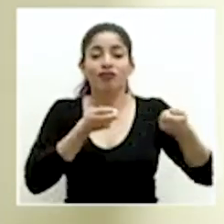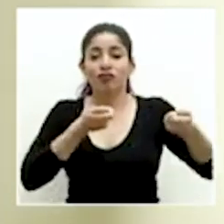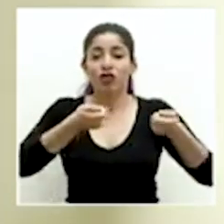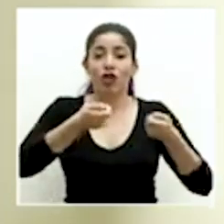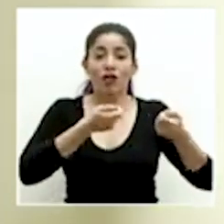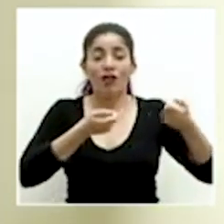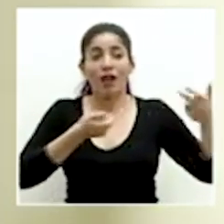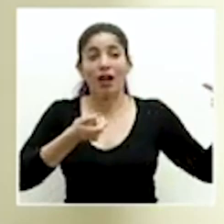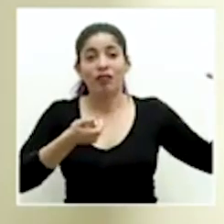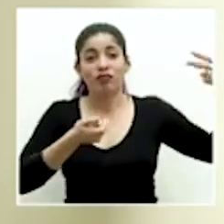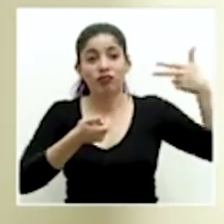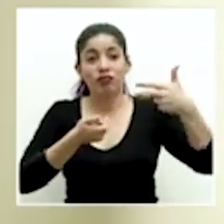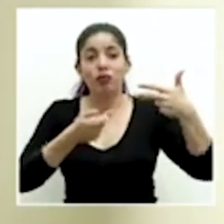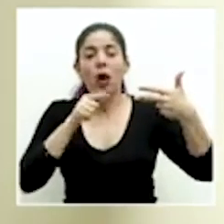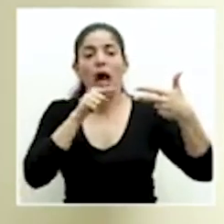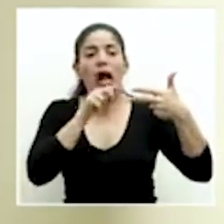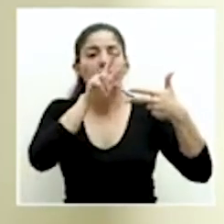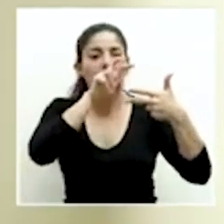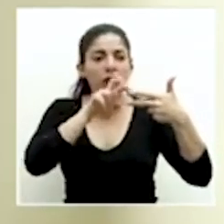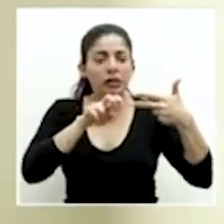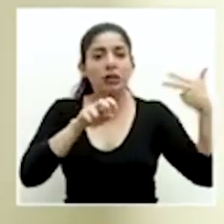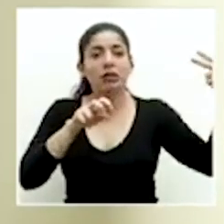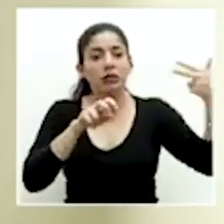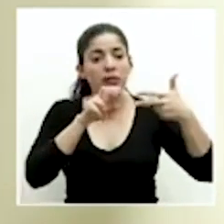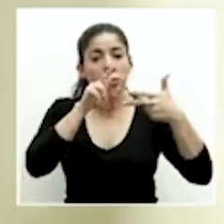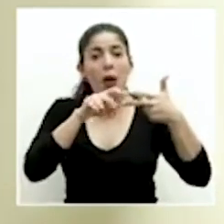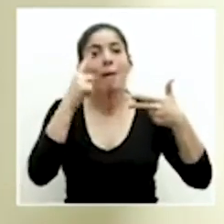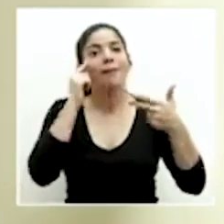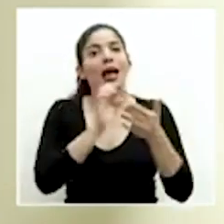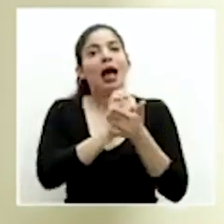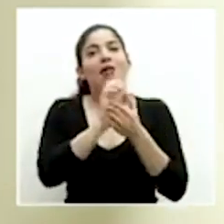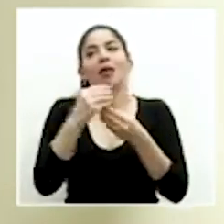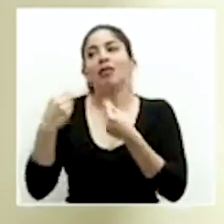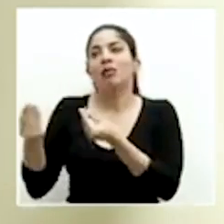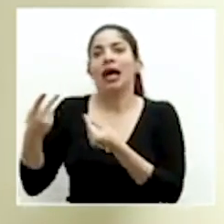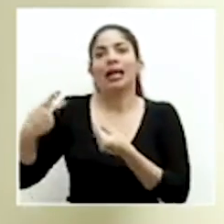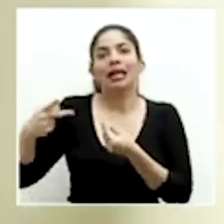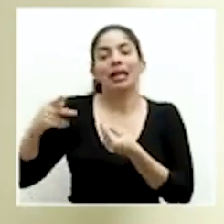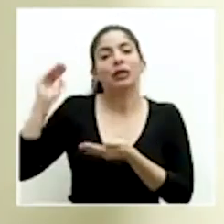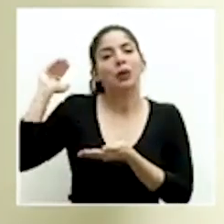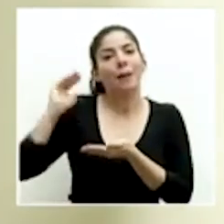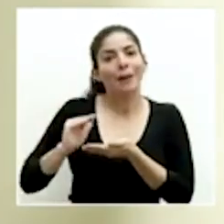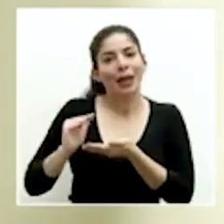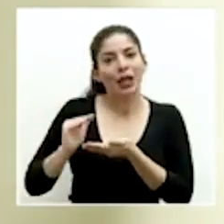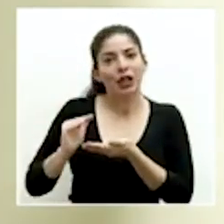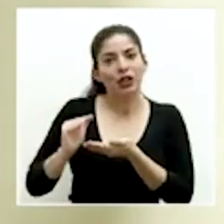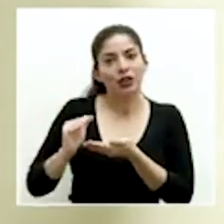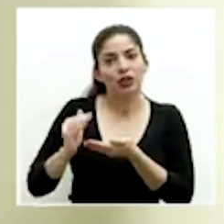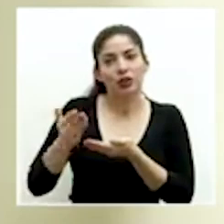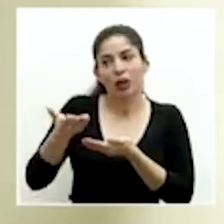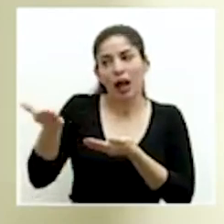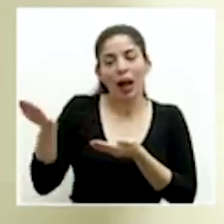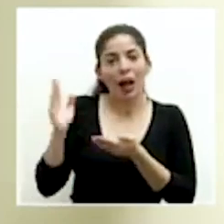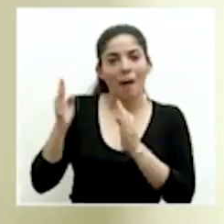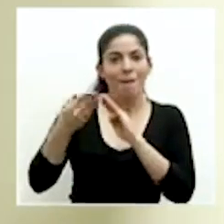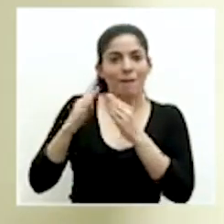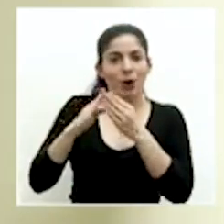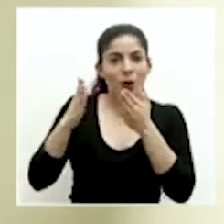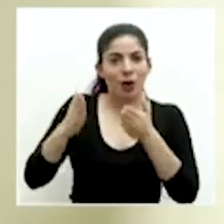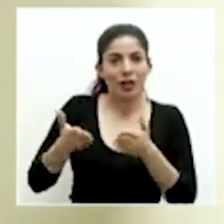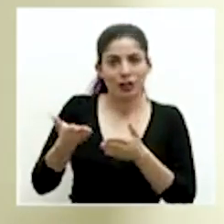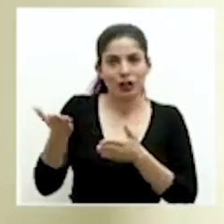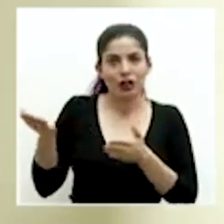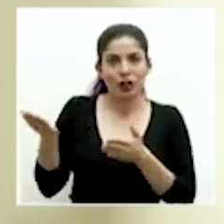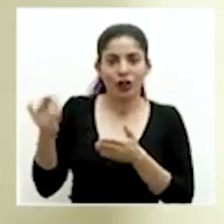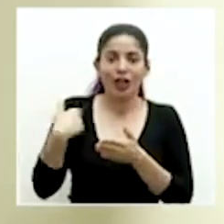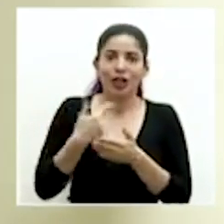transportistas y lograr un protocolo que no exponga o exponga al mínimo nivel a esa población que tanto